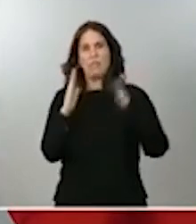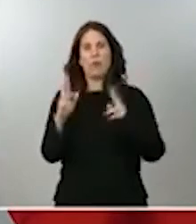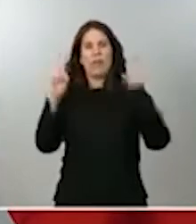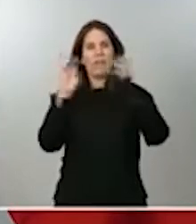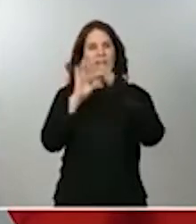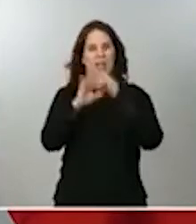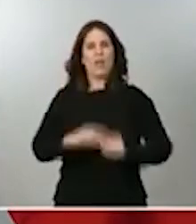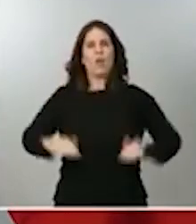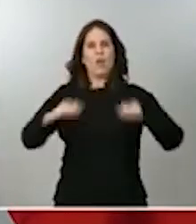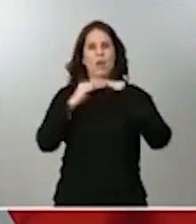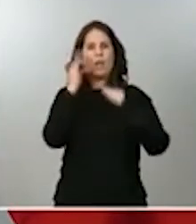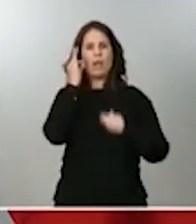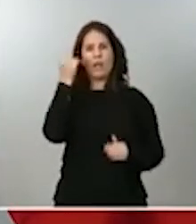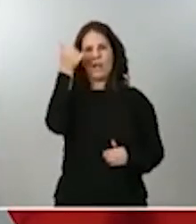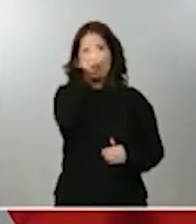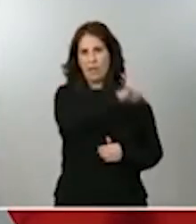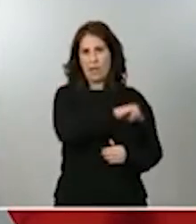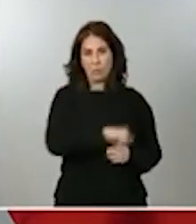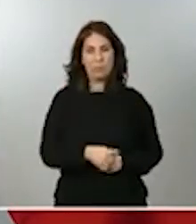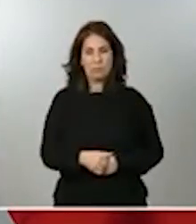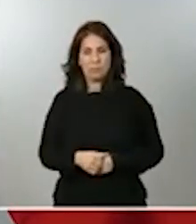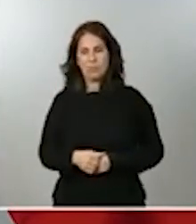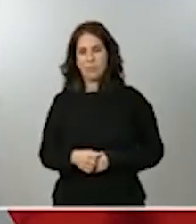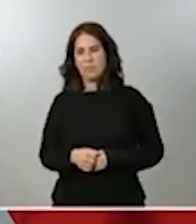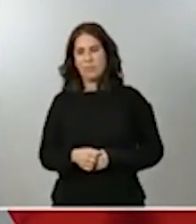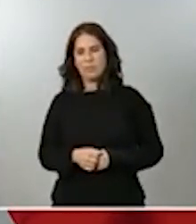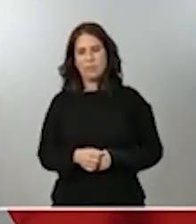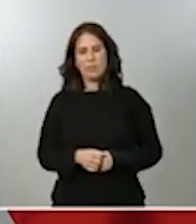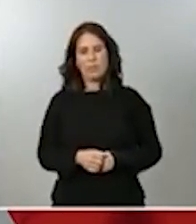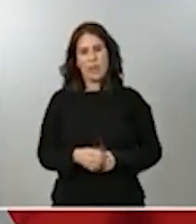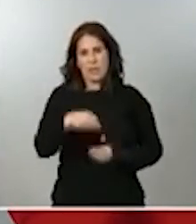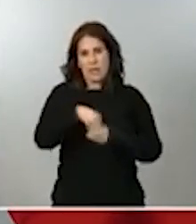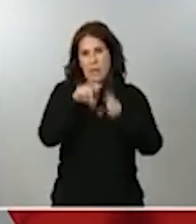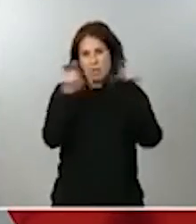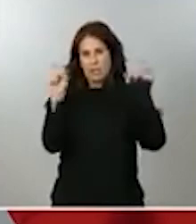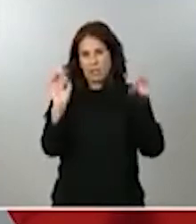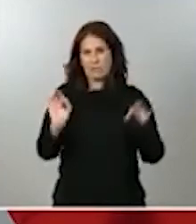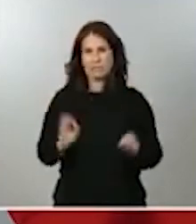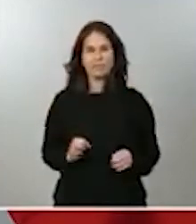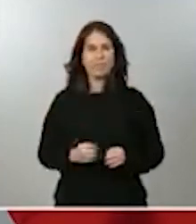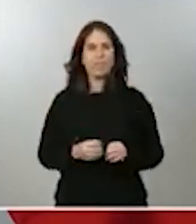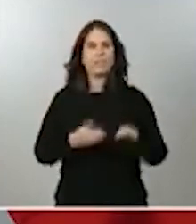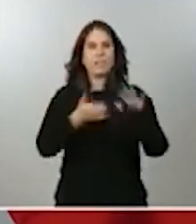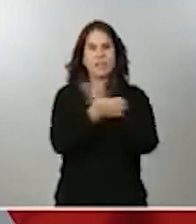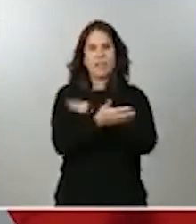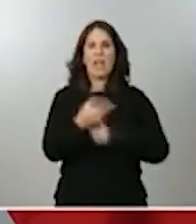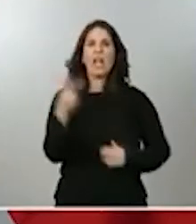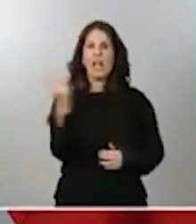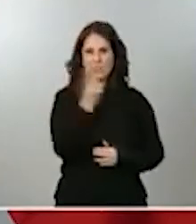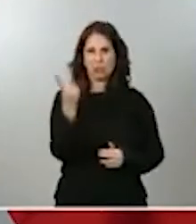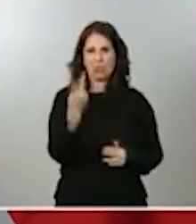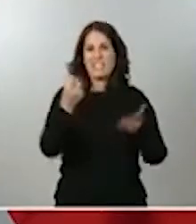género y, desde luego, la igualdad de género en las empresas. Por tanto, vacatio legis en ambas normas de seis meses.